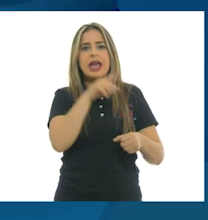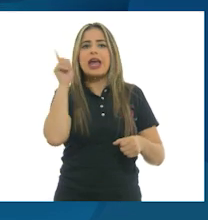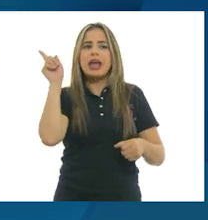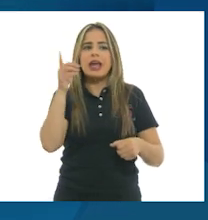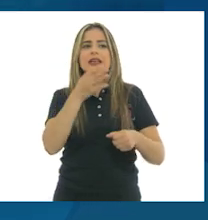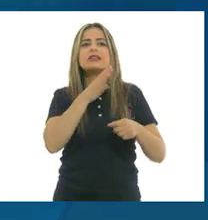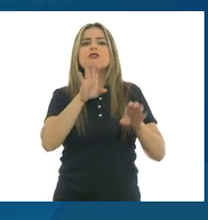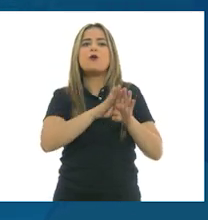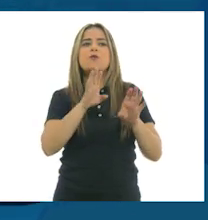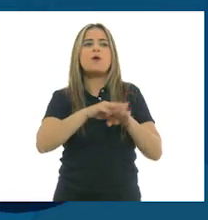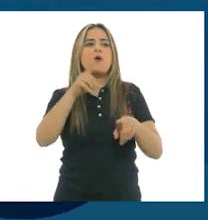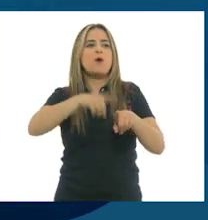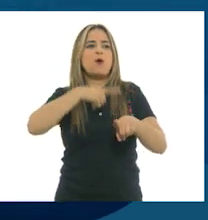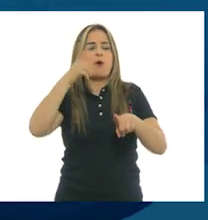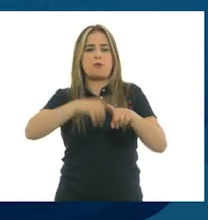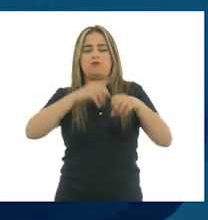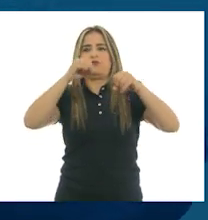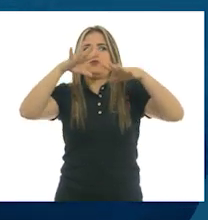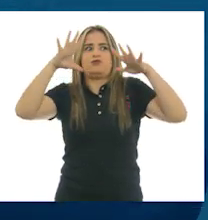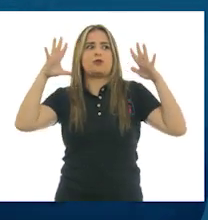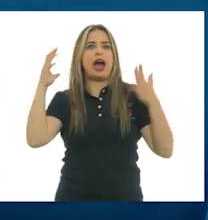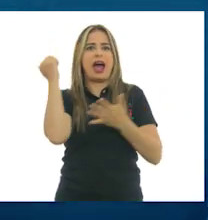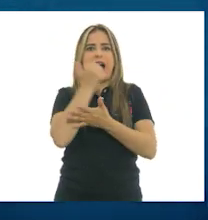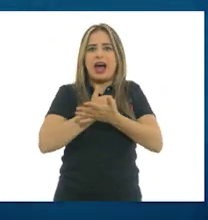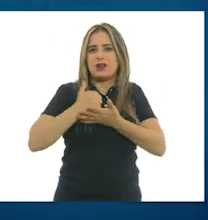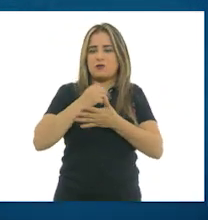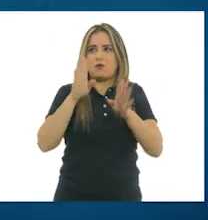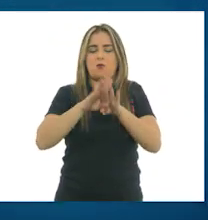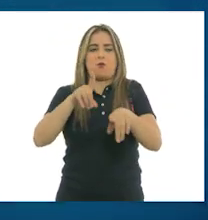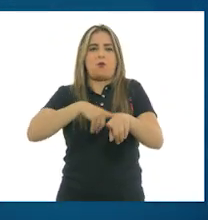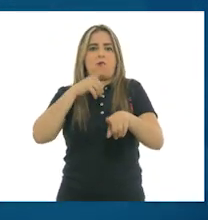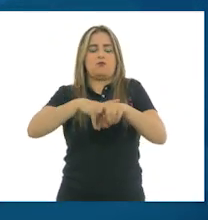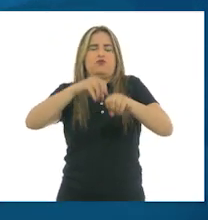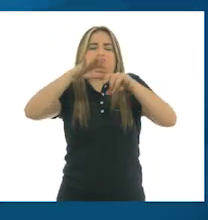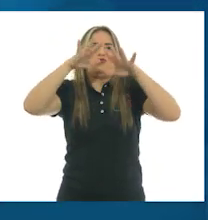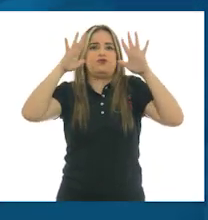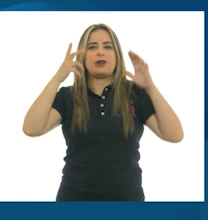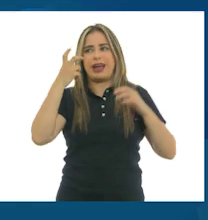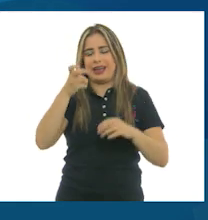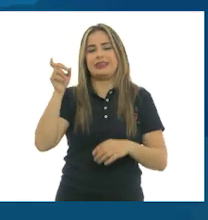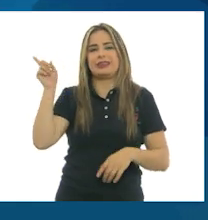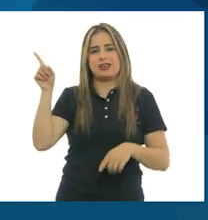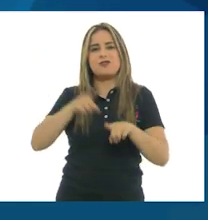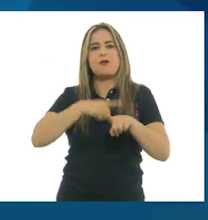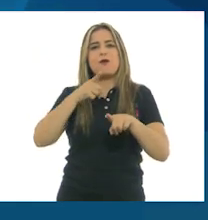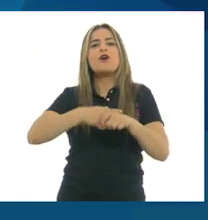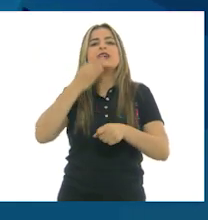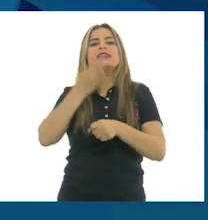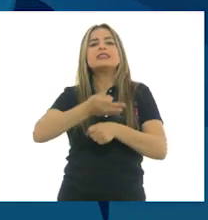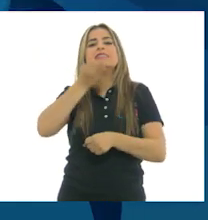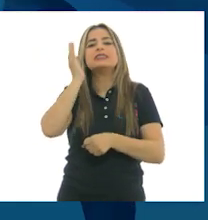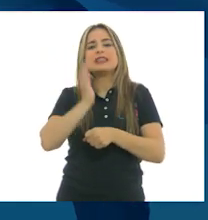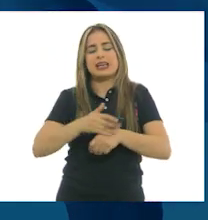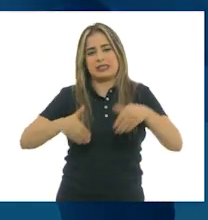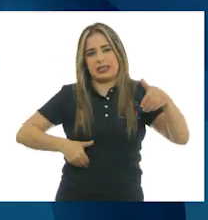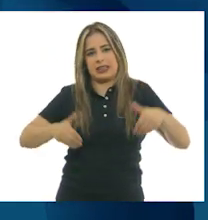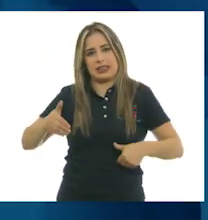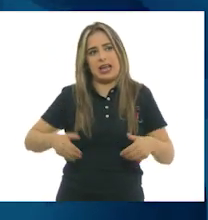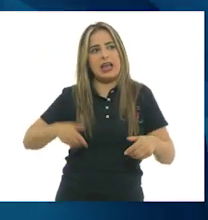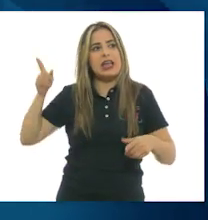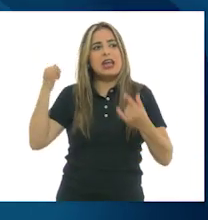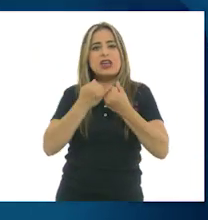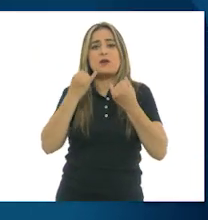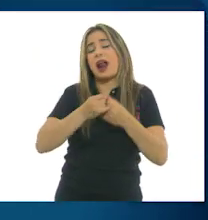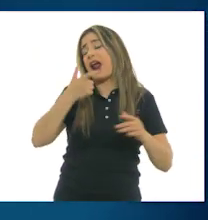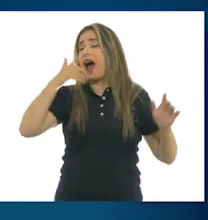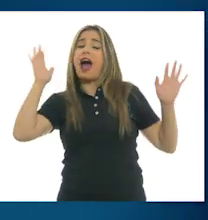festivo que es propio de la comedia. Sí, además cómo se está moviendo su cuerpo también nos habla de